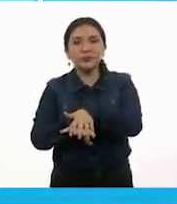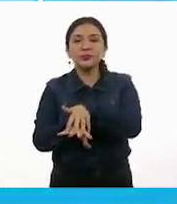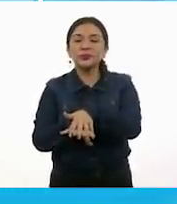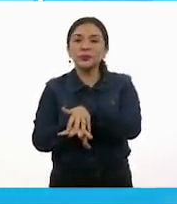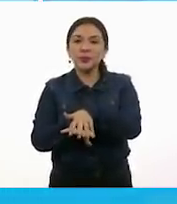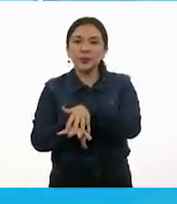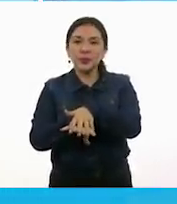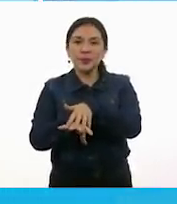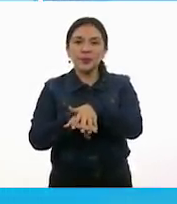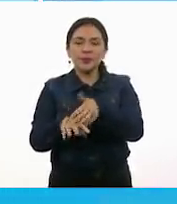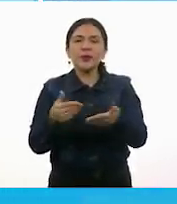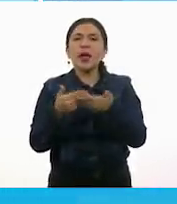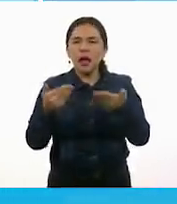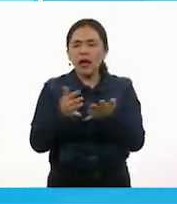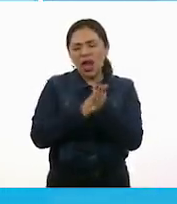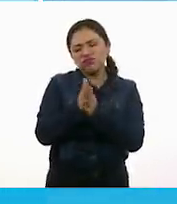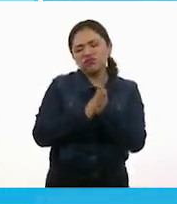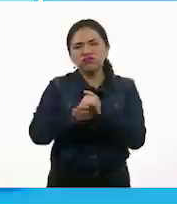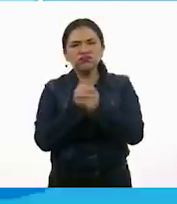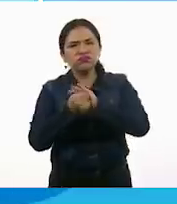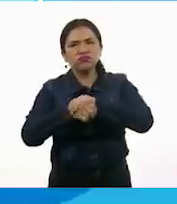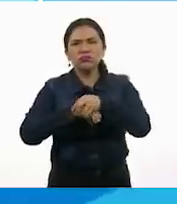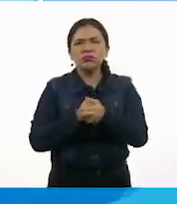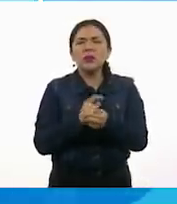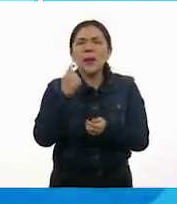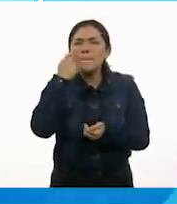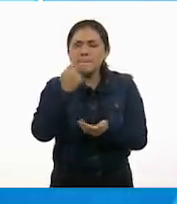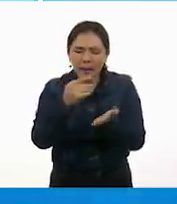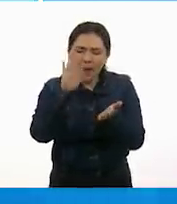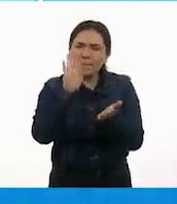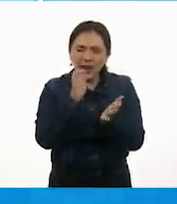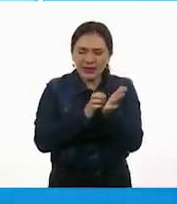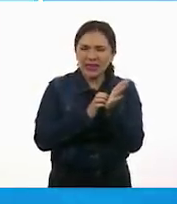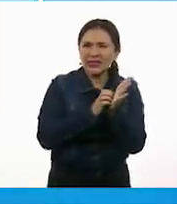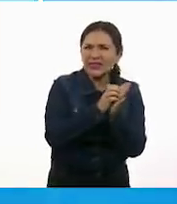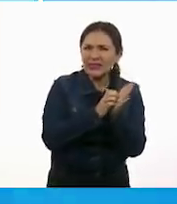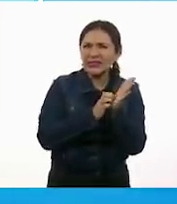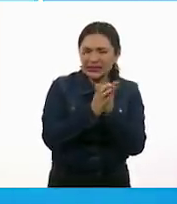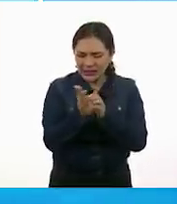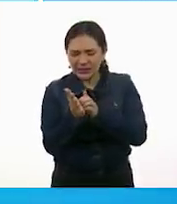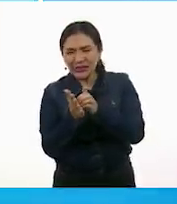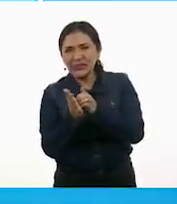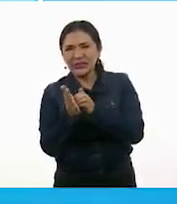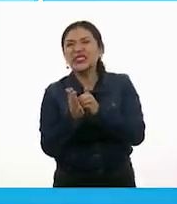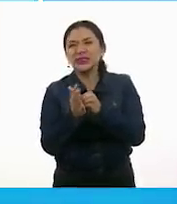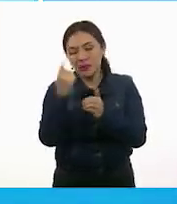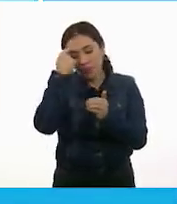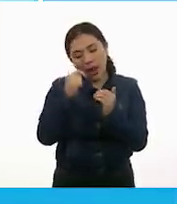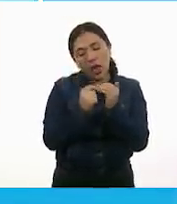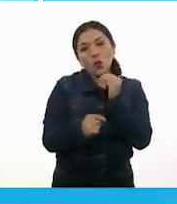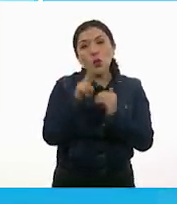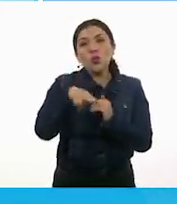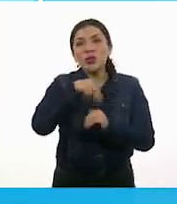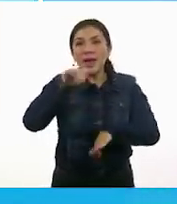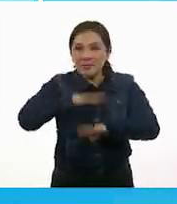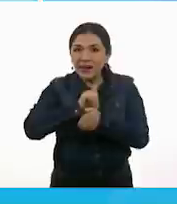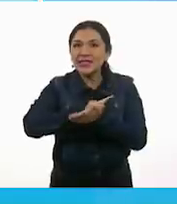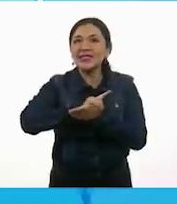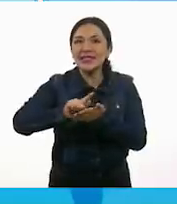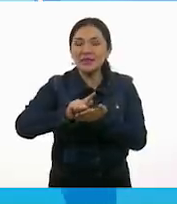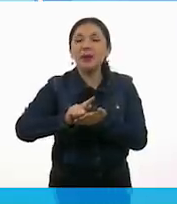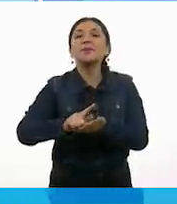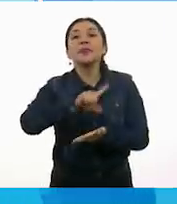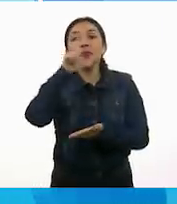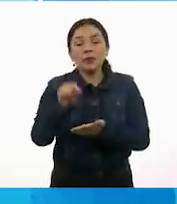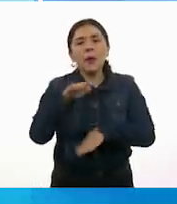con la otra mano. Ahora, frota los dedos. Ahora, como que rasguñas la palma de tus manos para lavar tus uñas.